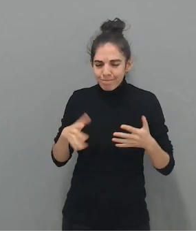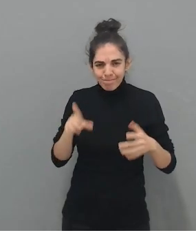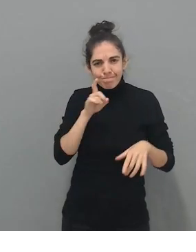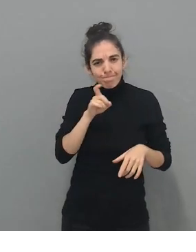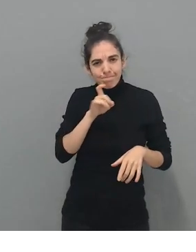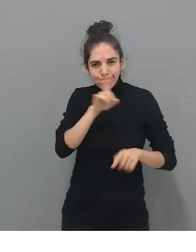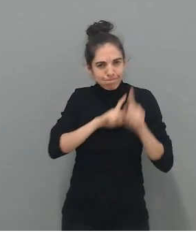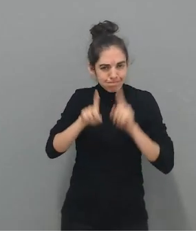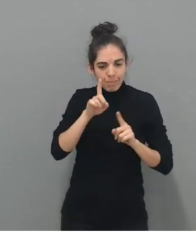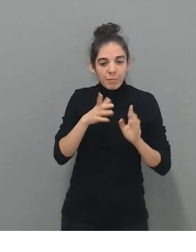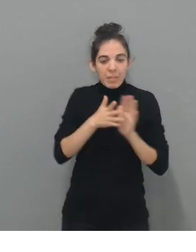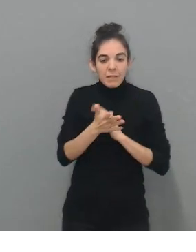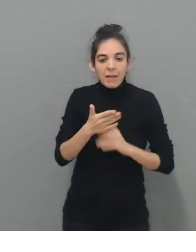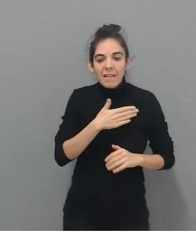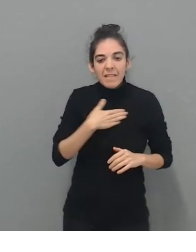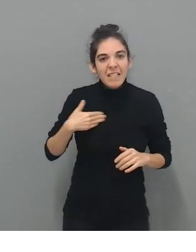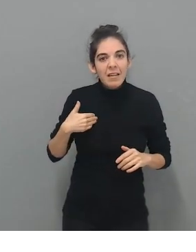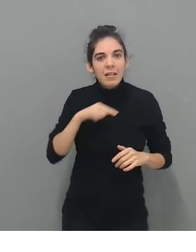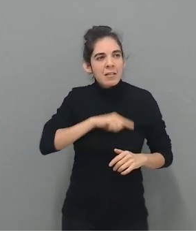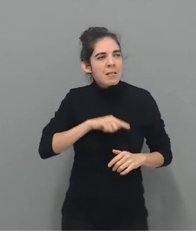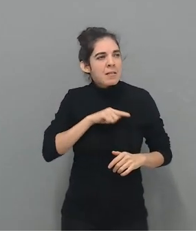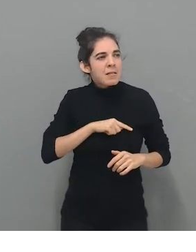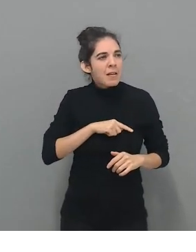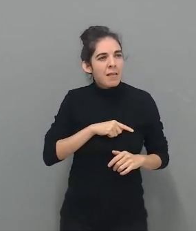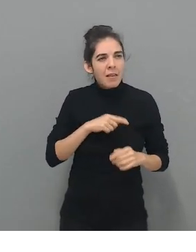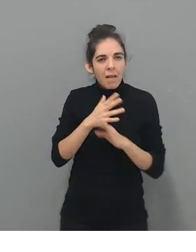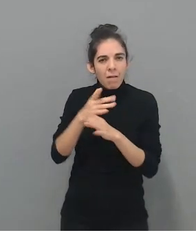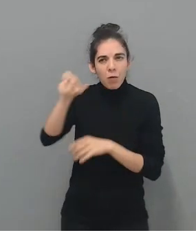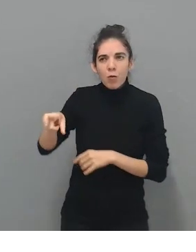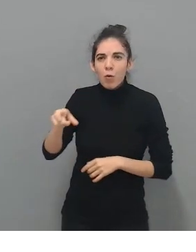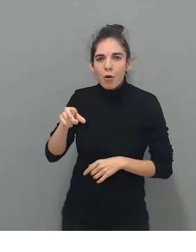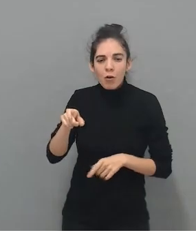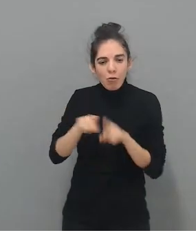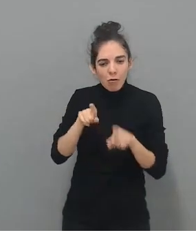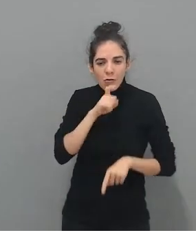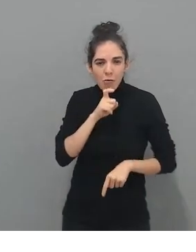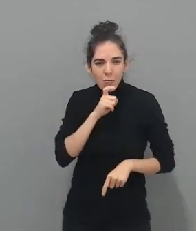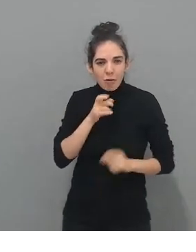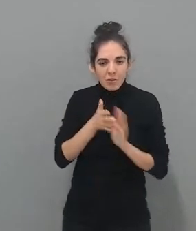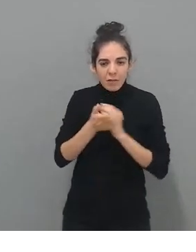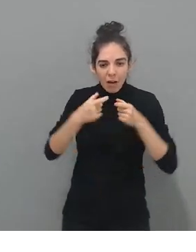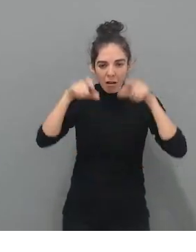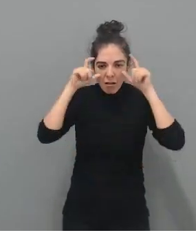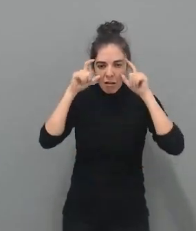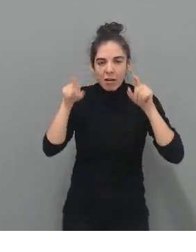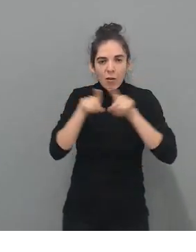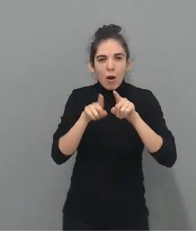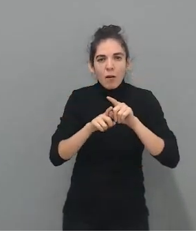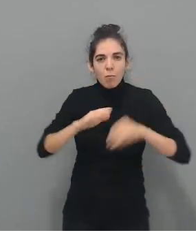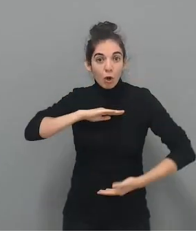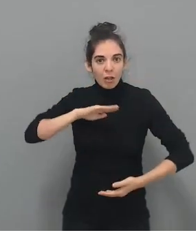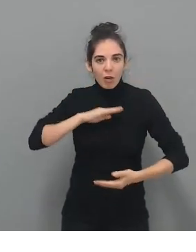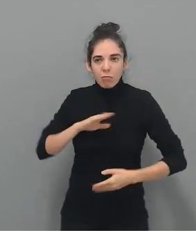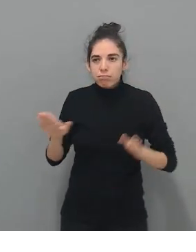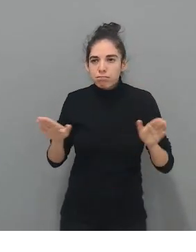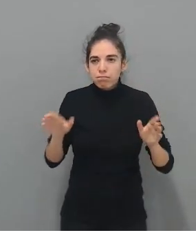lo que es ser un futbolista y hemos desarrollado una experiencia para que él sintiese lo que verdaderamente era ser un portero de fútbol, y su